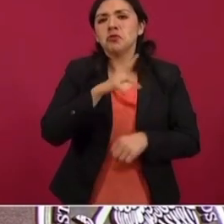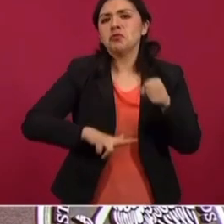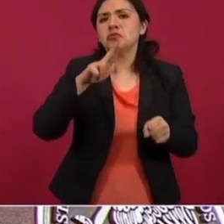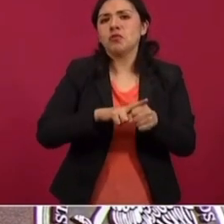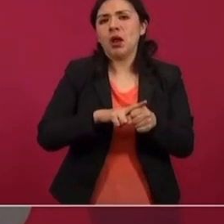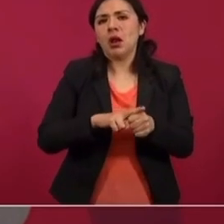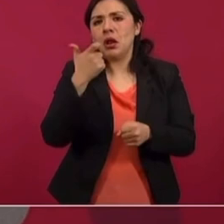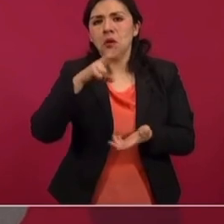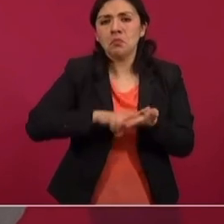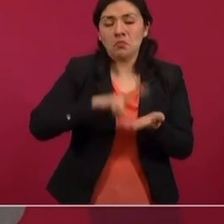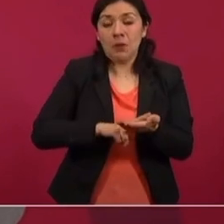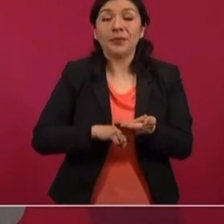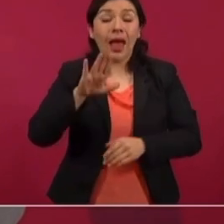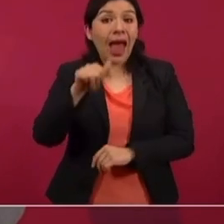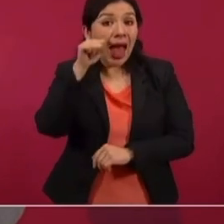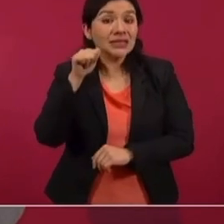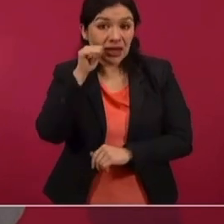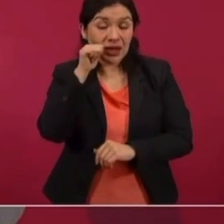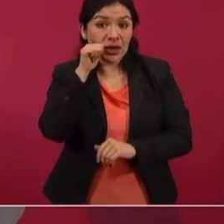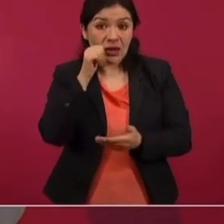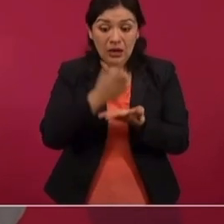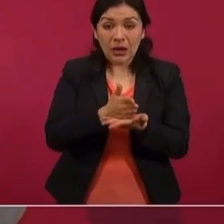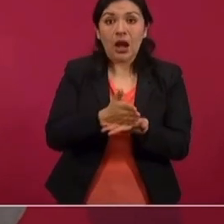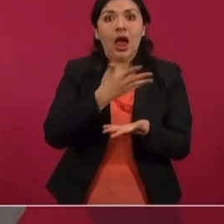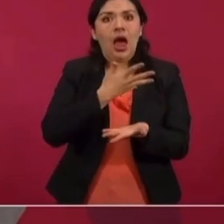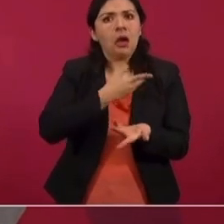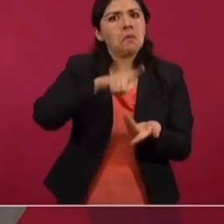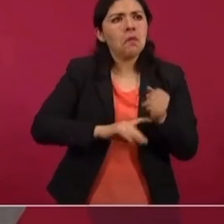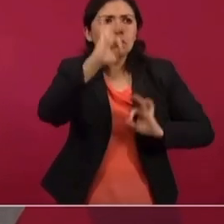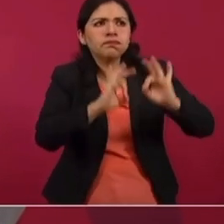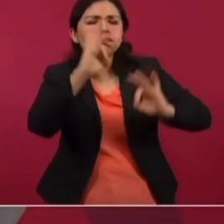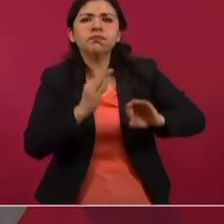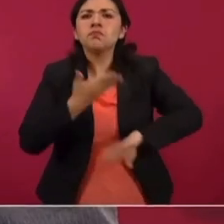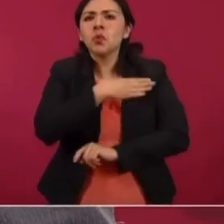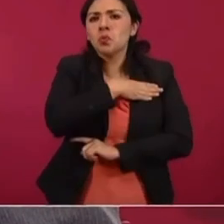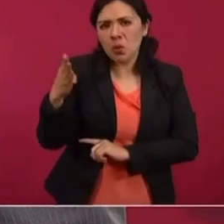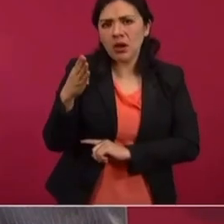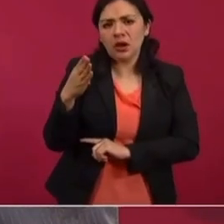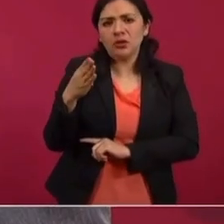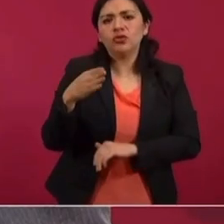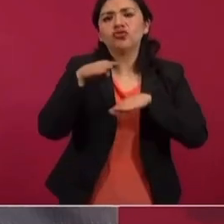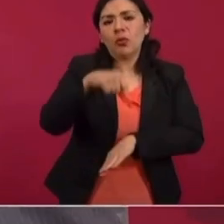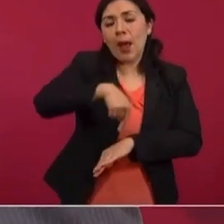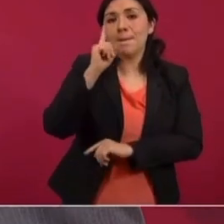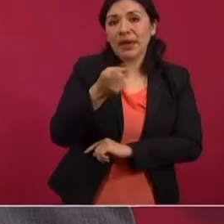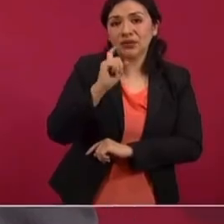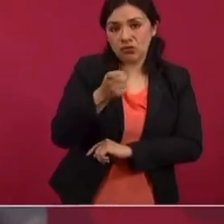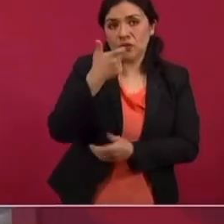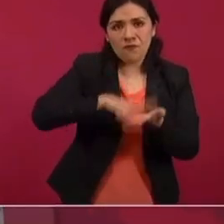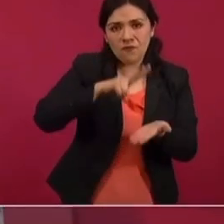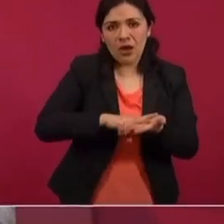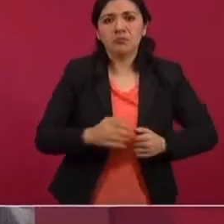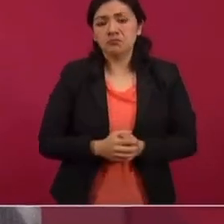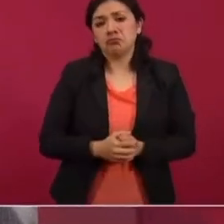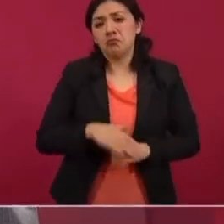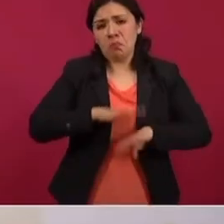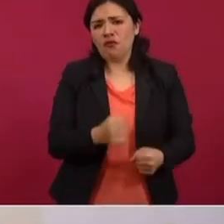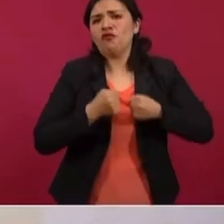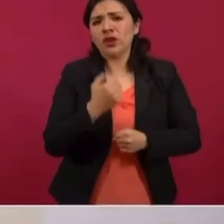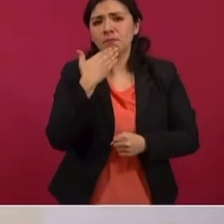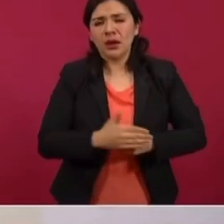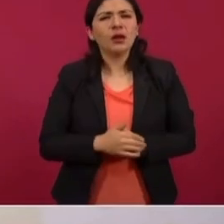ayer teníamos una situación muy favorable en cuanto a nuestra moneda, un peso fuerte.